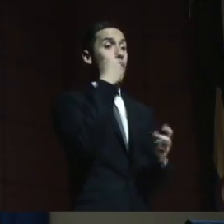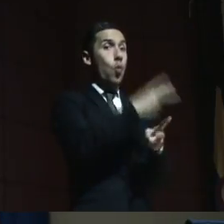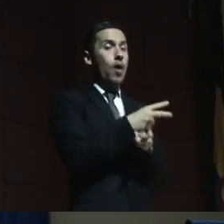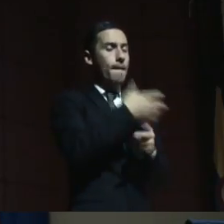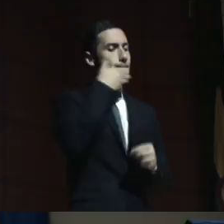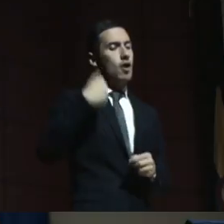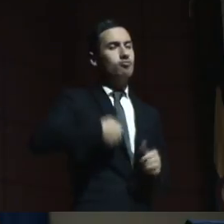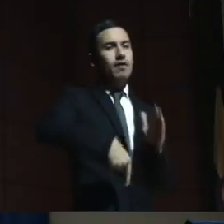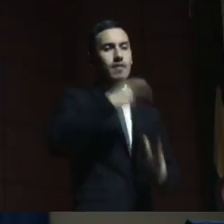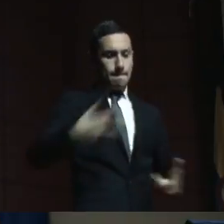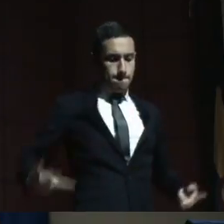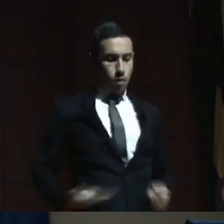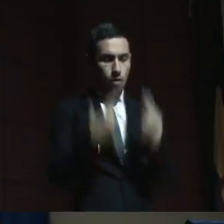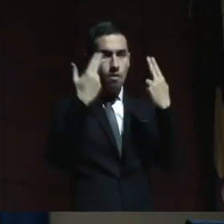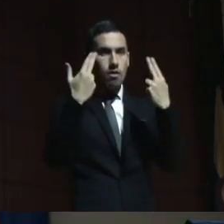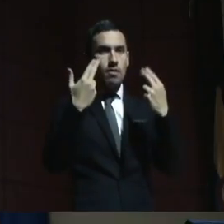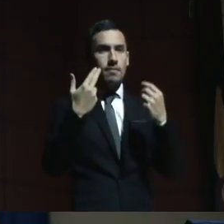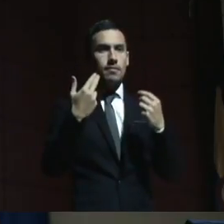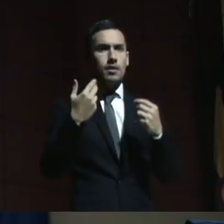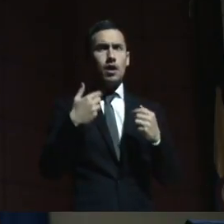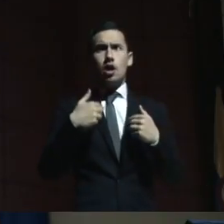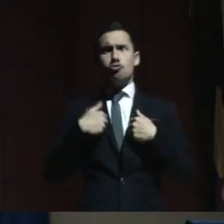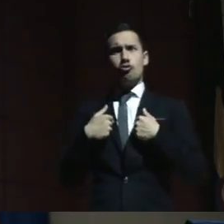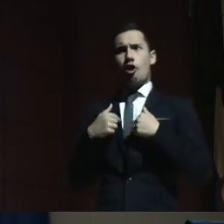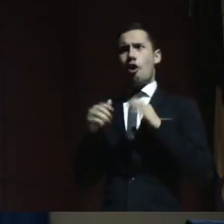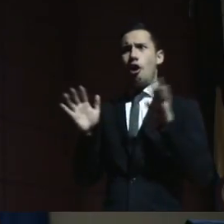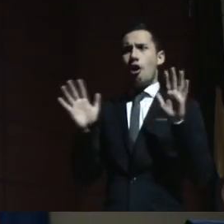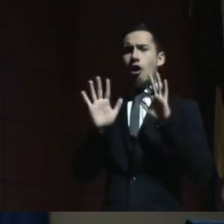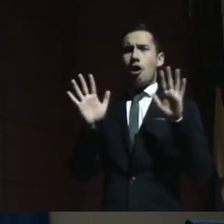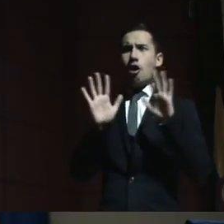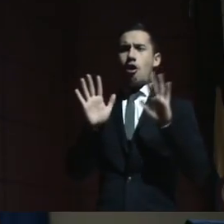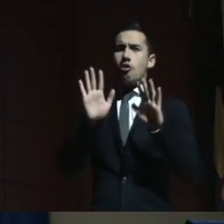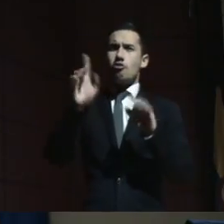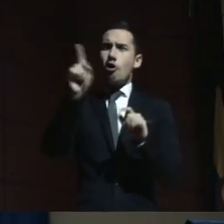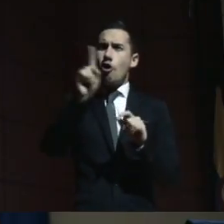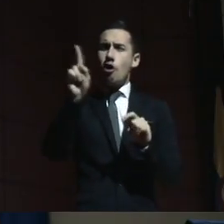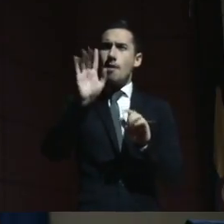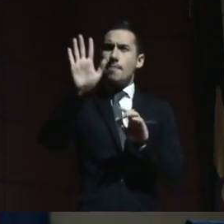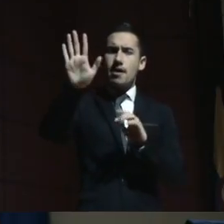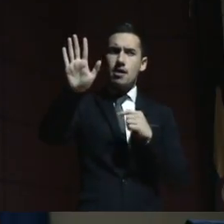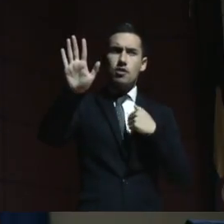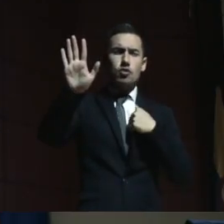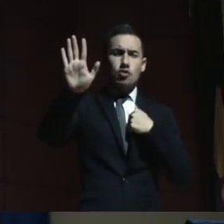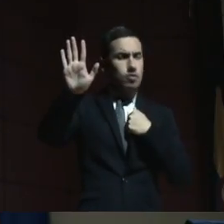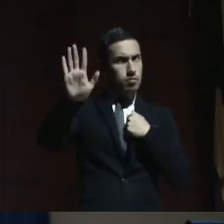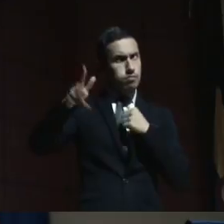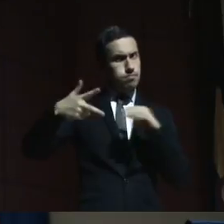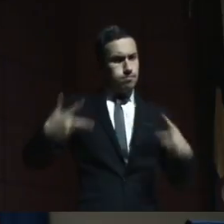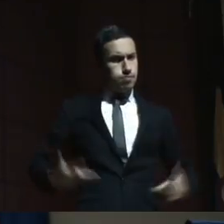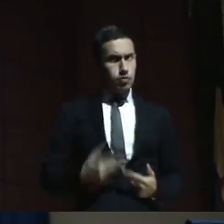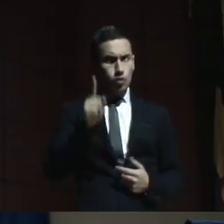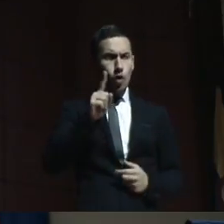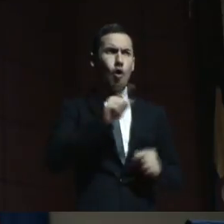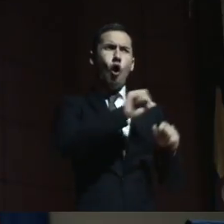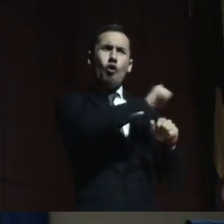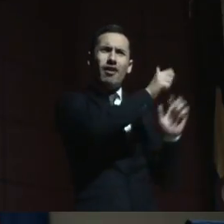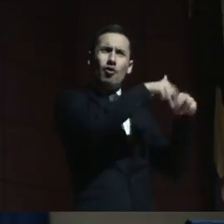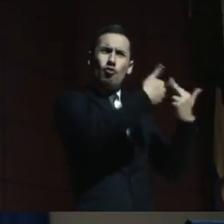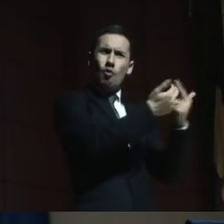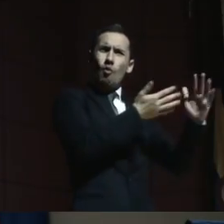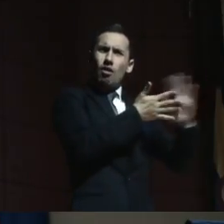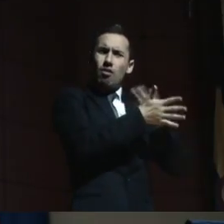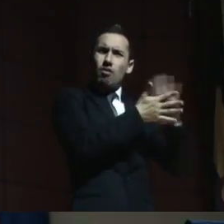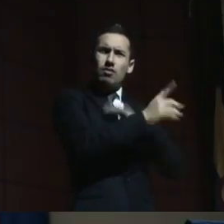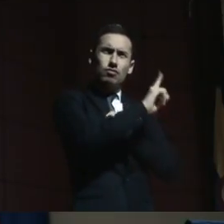no, yo no estoy de acuerdo, yo quisiera, he estado en reuniones donde nos han dicho otra cosa, entonces los médicos,